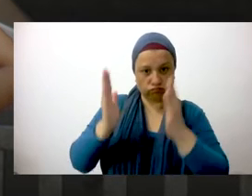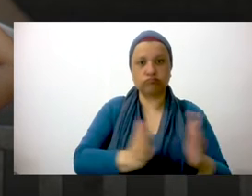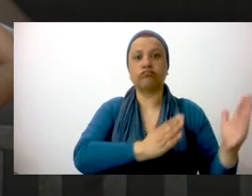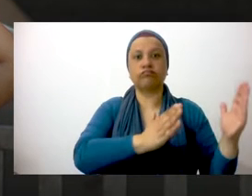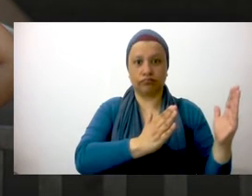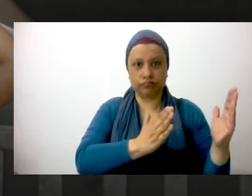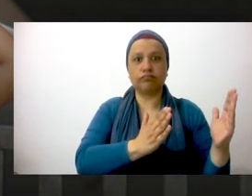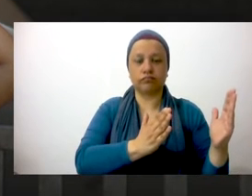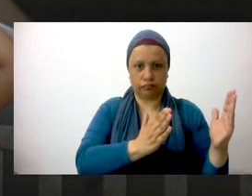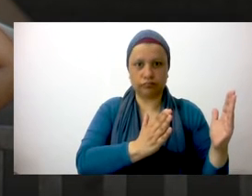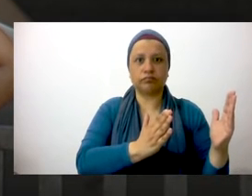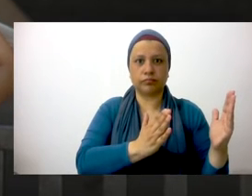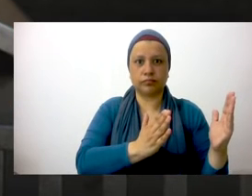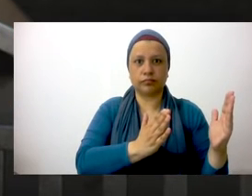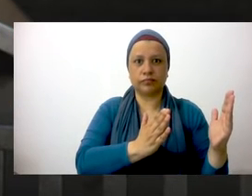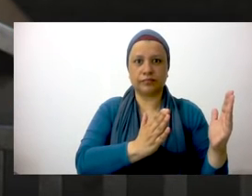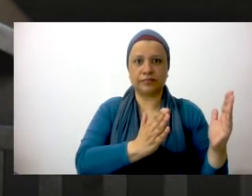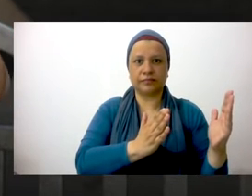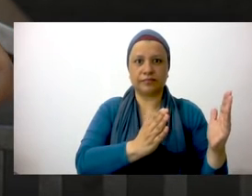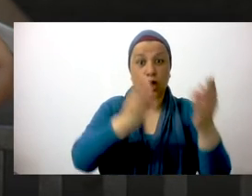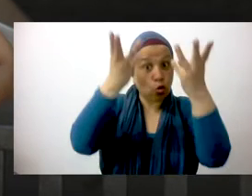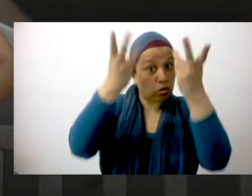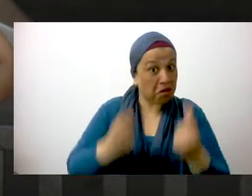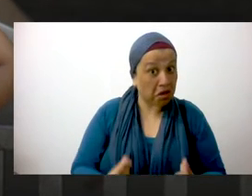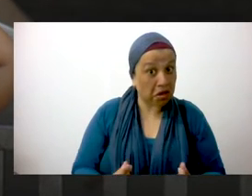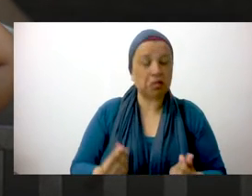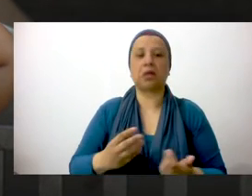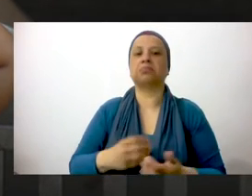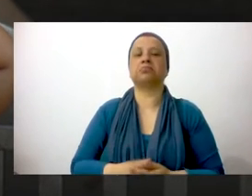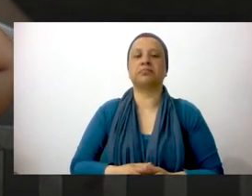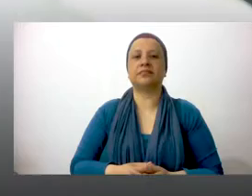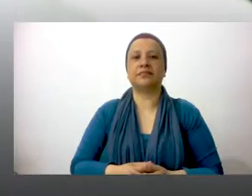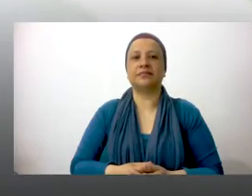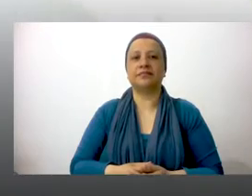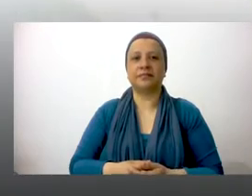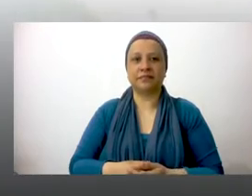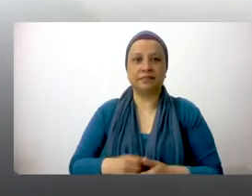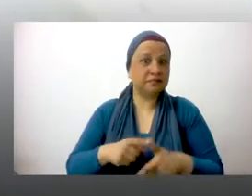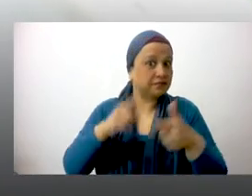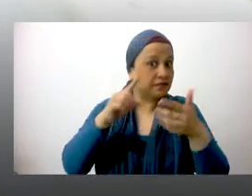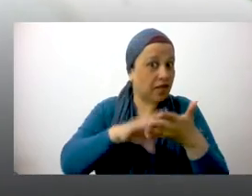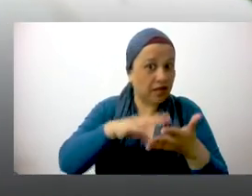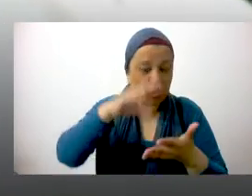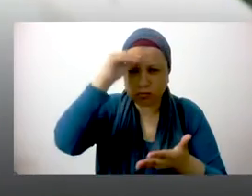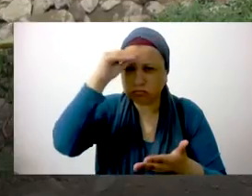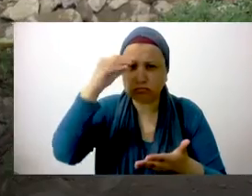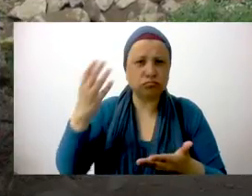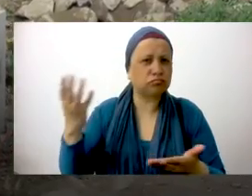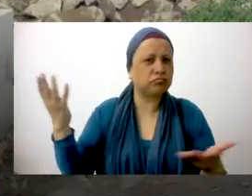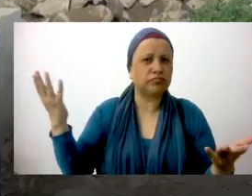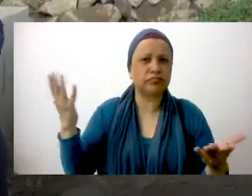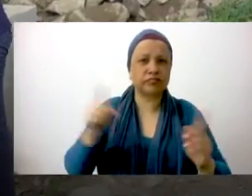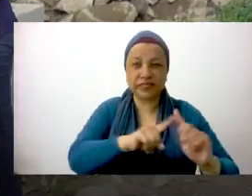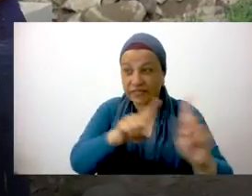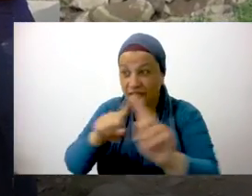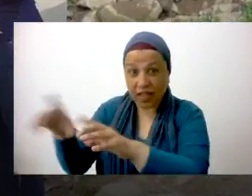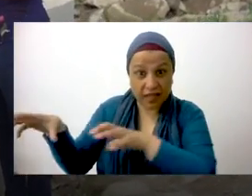saber organizarse para llevar, qué sé yo, la contabilidad, aprender a realizar